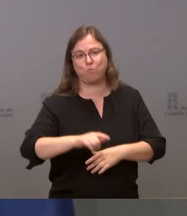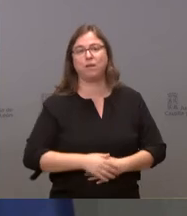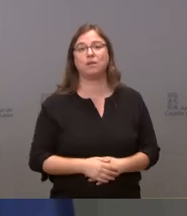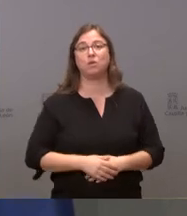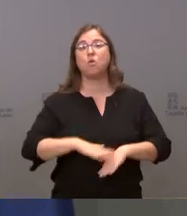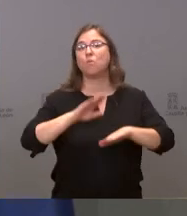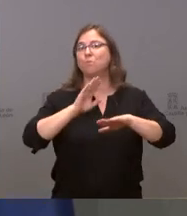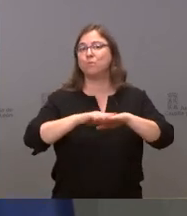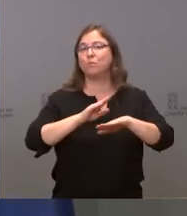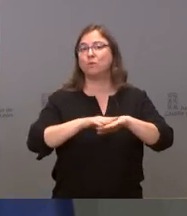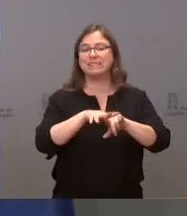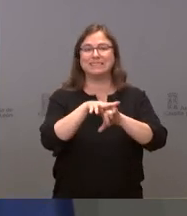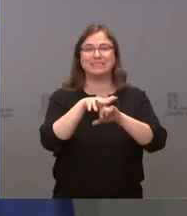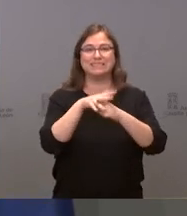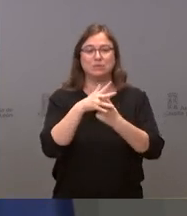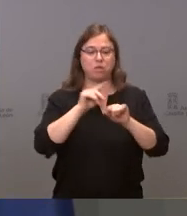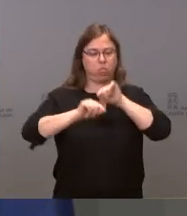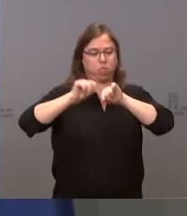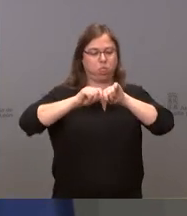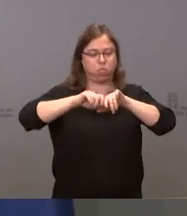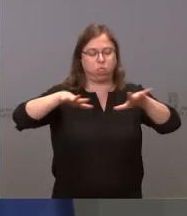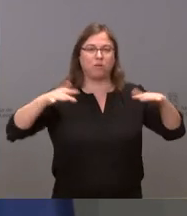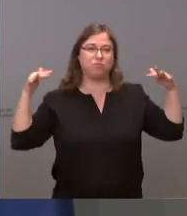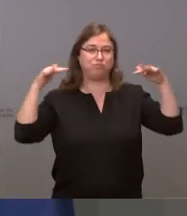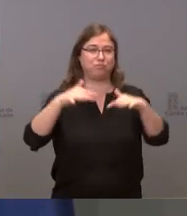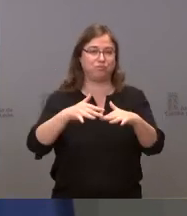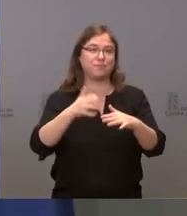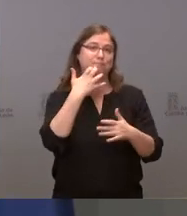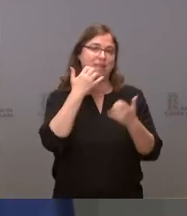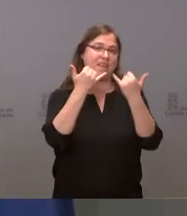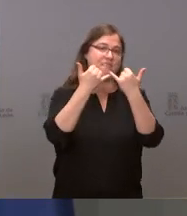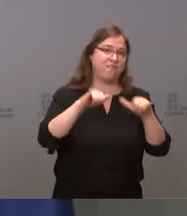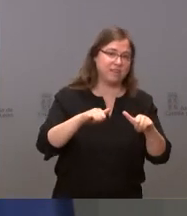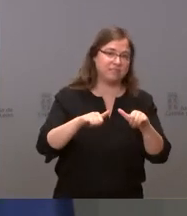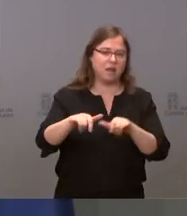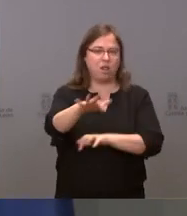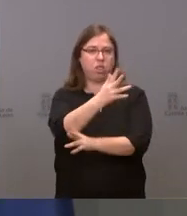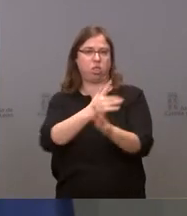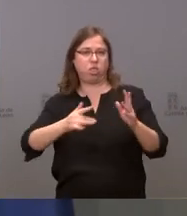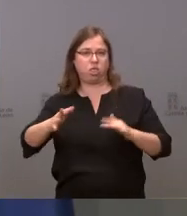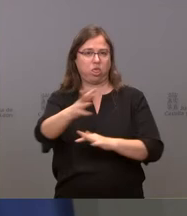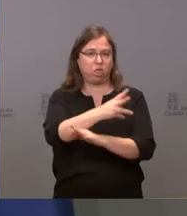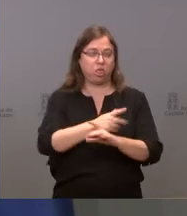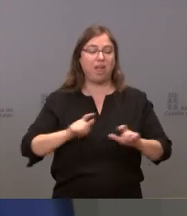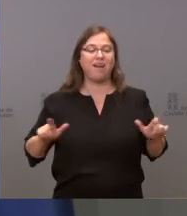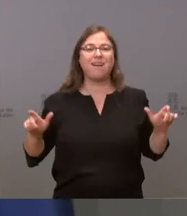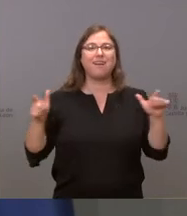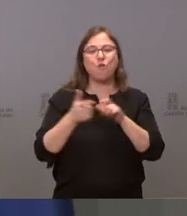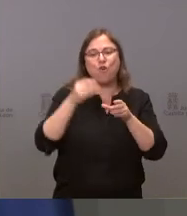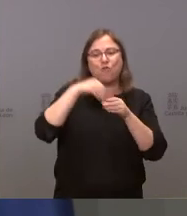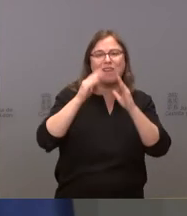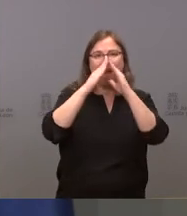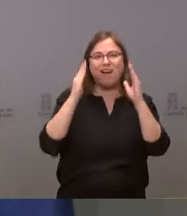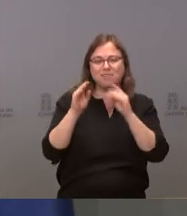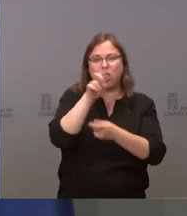situaciones de contagio múltiple, fiestas, aglomeraciones, reuniones en interior. Todas son